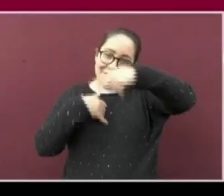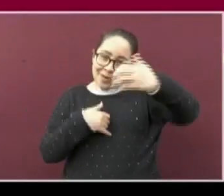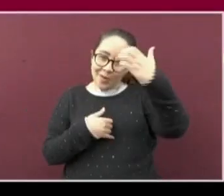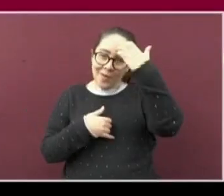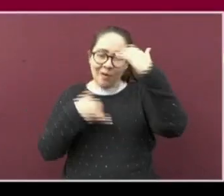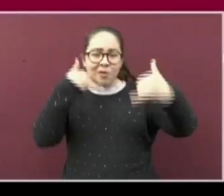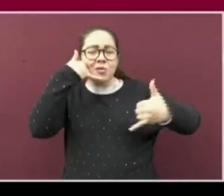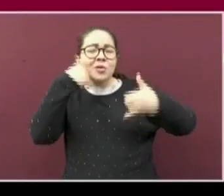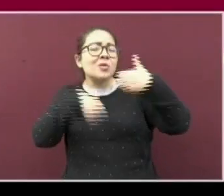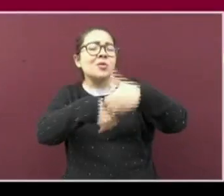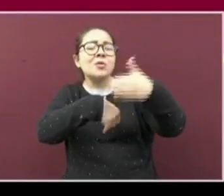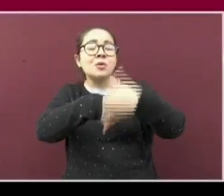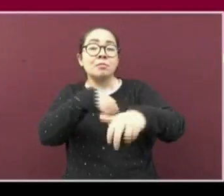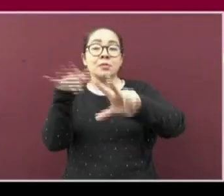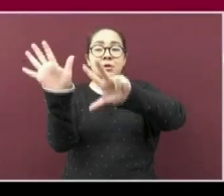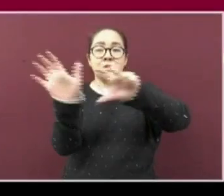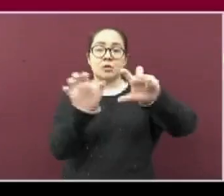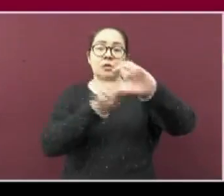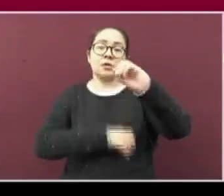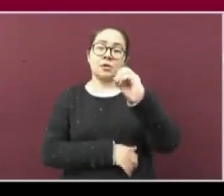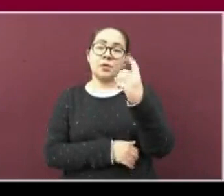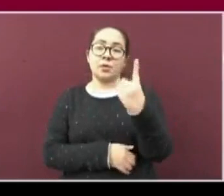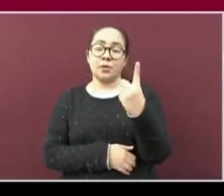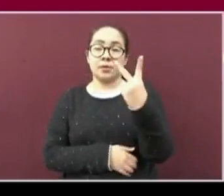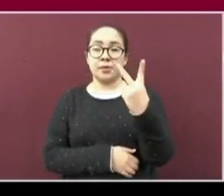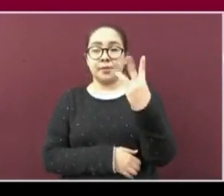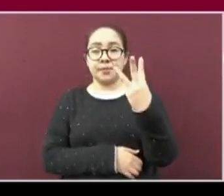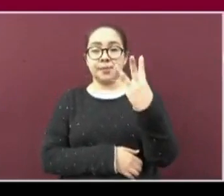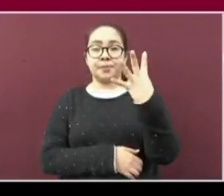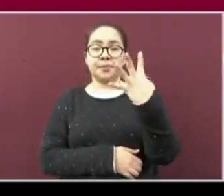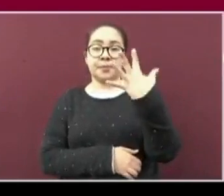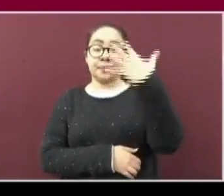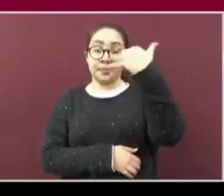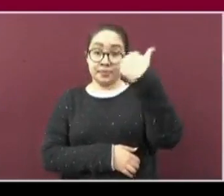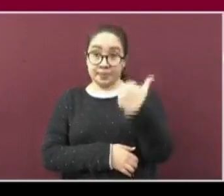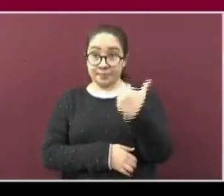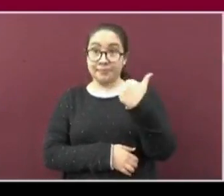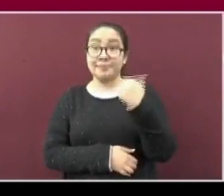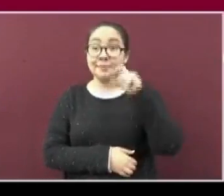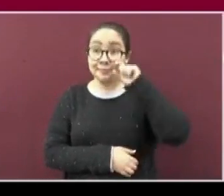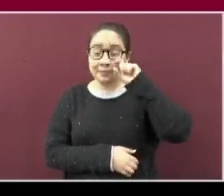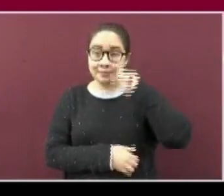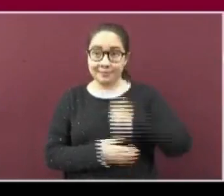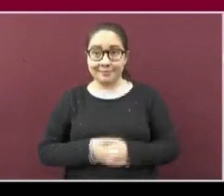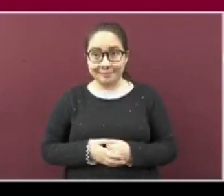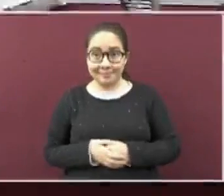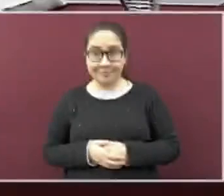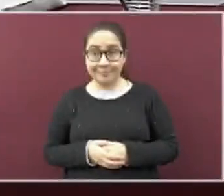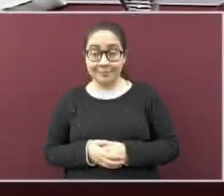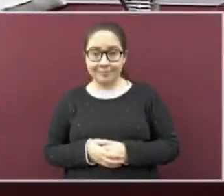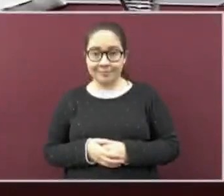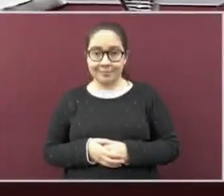todos, 800-01-23456.